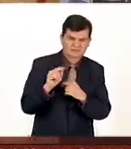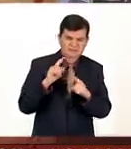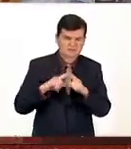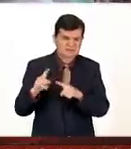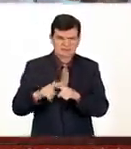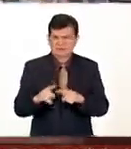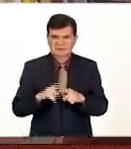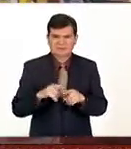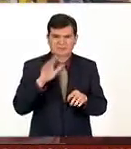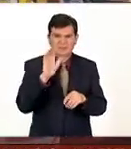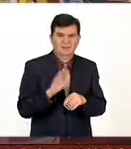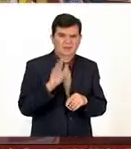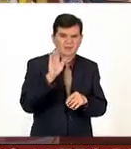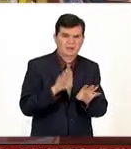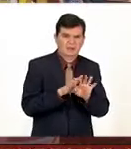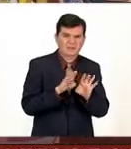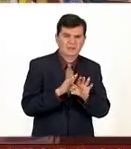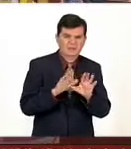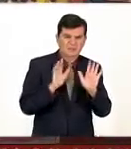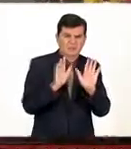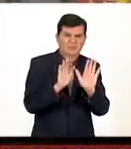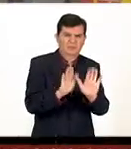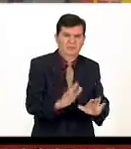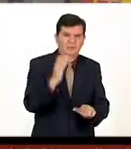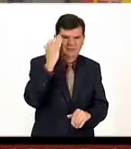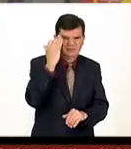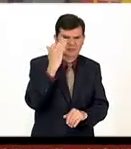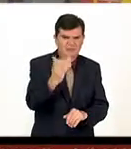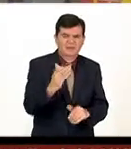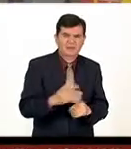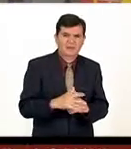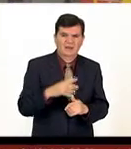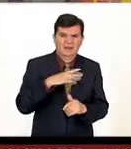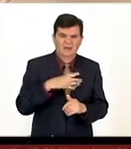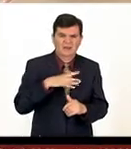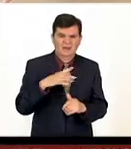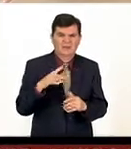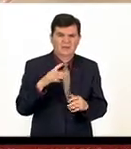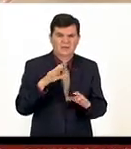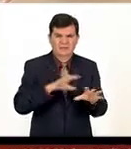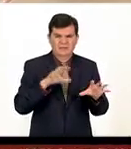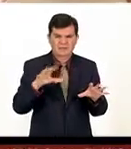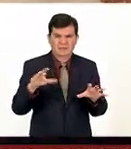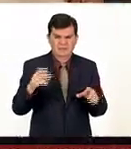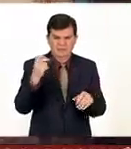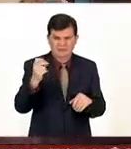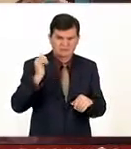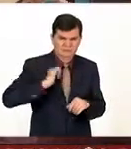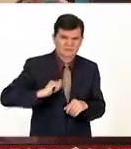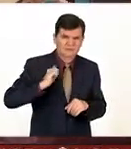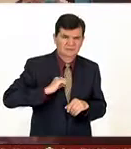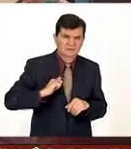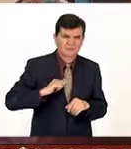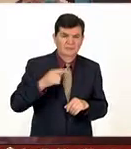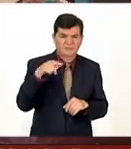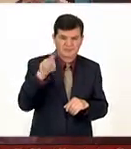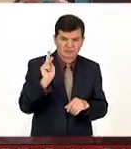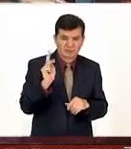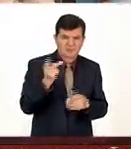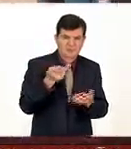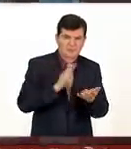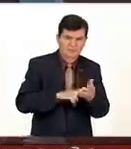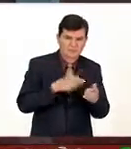como que parecieran tiempos congelados porque si tiene una especie de decir esto es antiguo pero a la vez